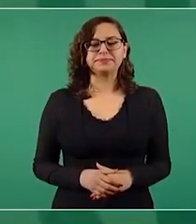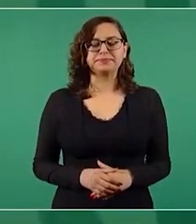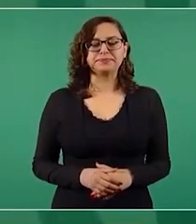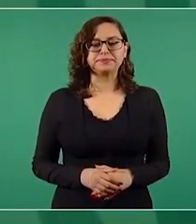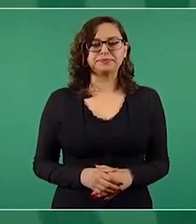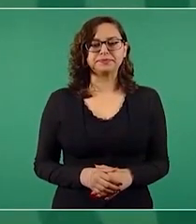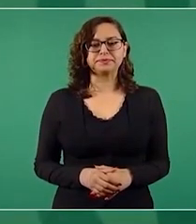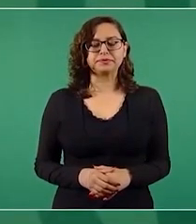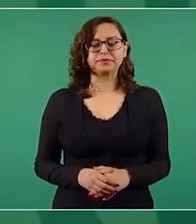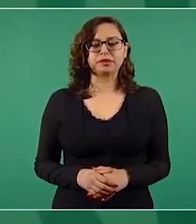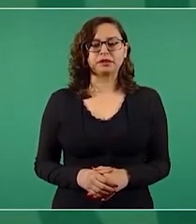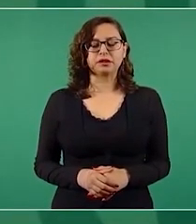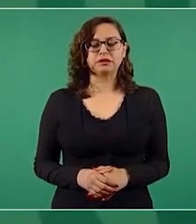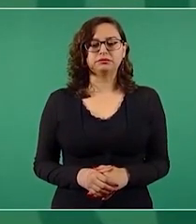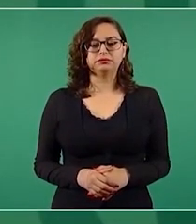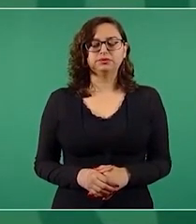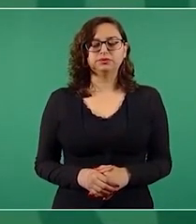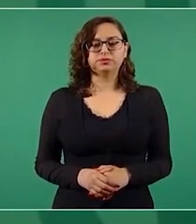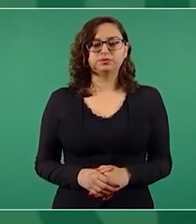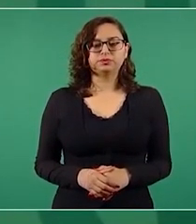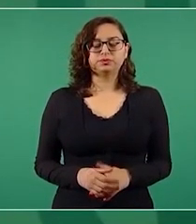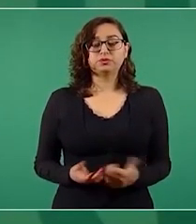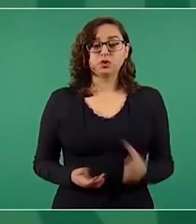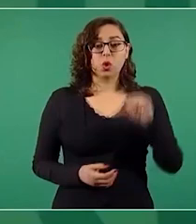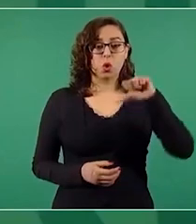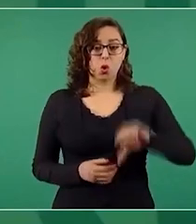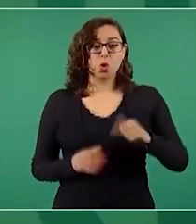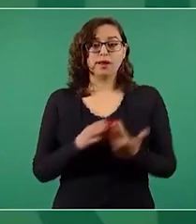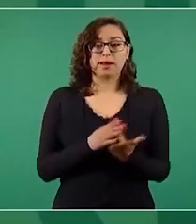la mañana de seguridad,